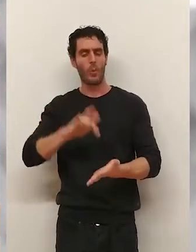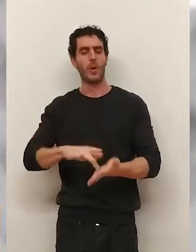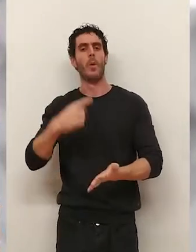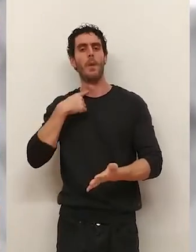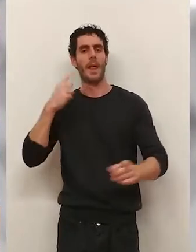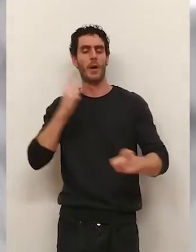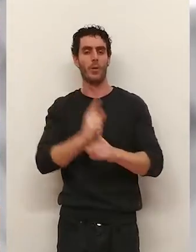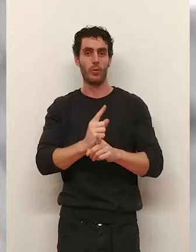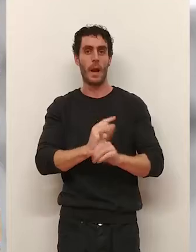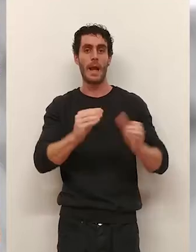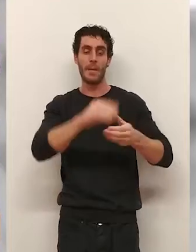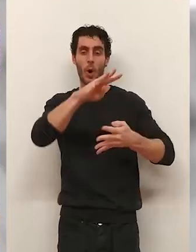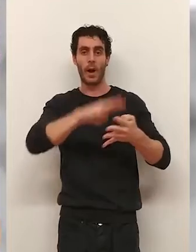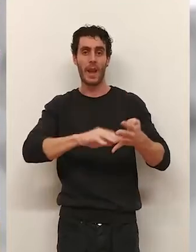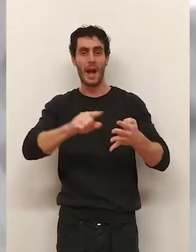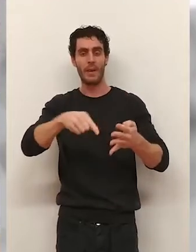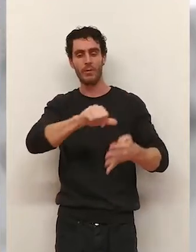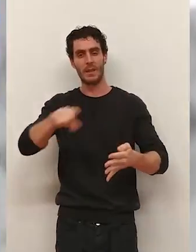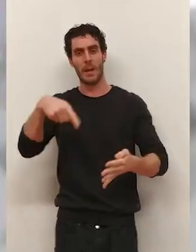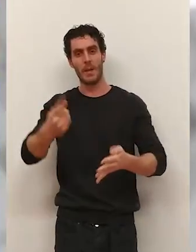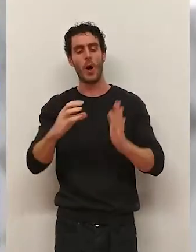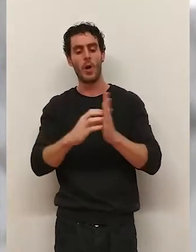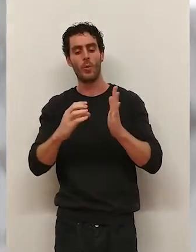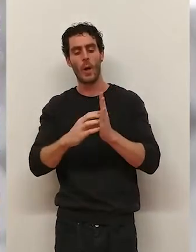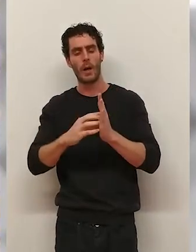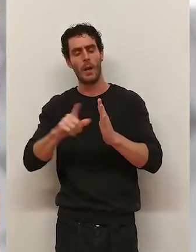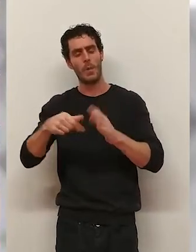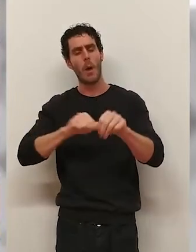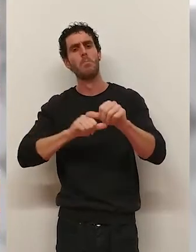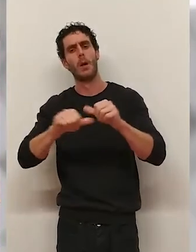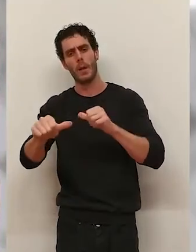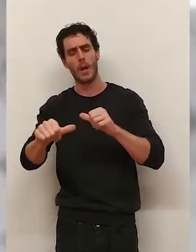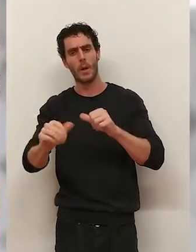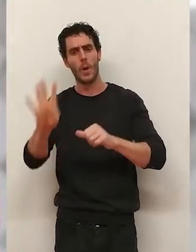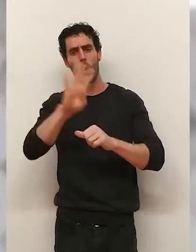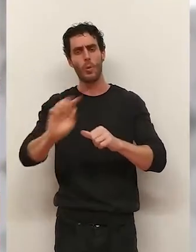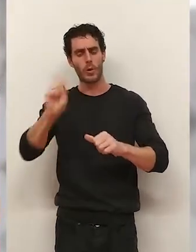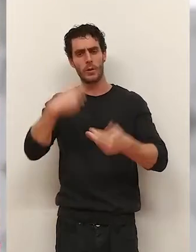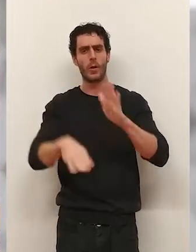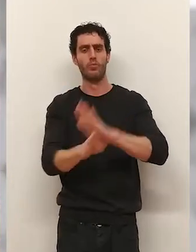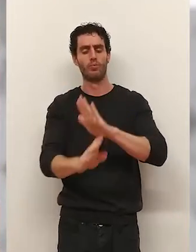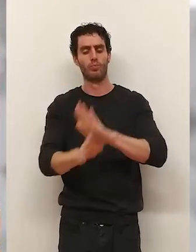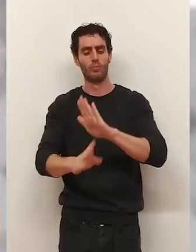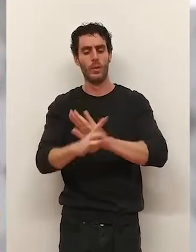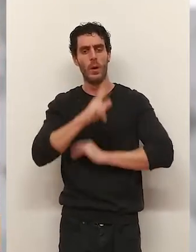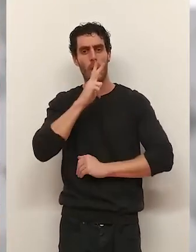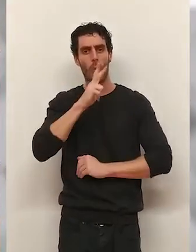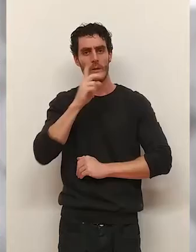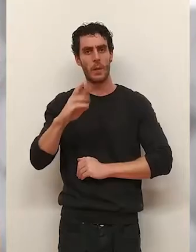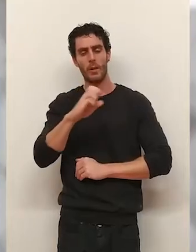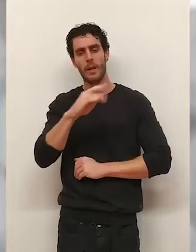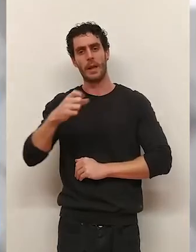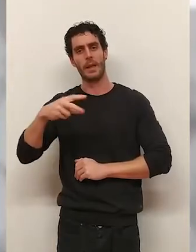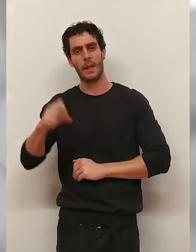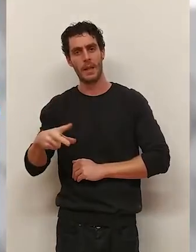caer ante el bloque catalán y una semana después en Cuenca y a partir de ahí enlazar cuatro victorias seguidas Huesca,